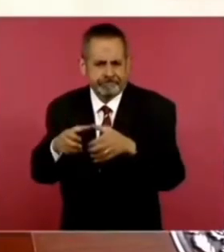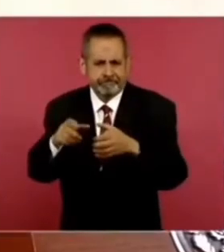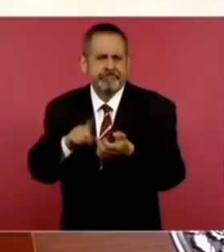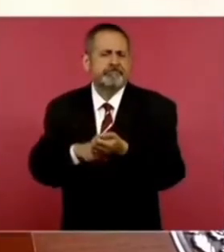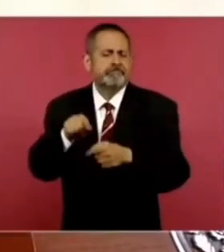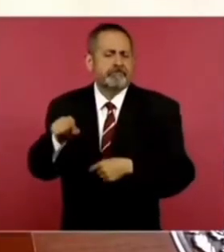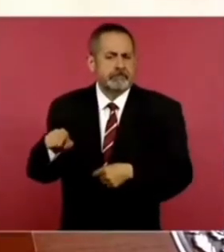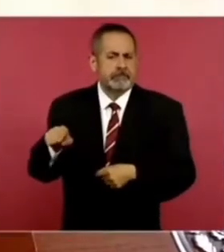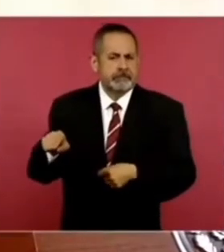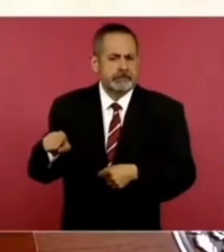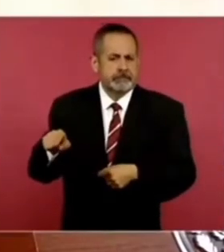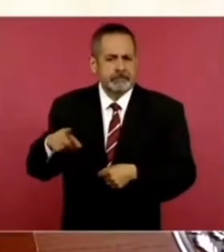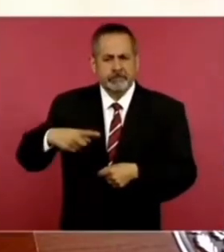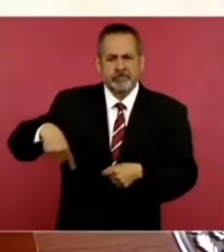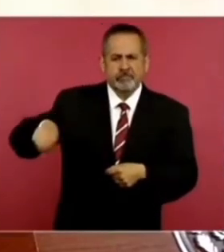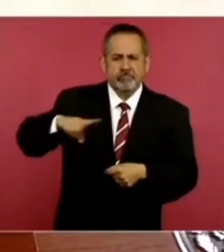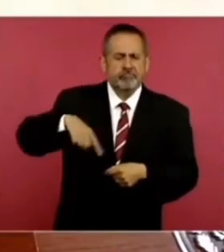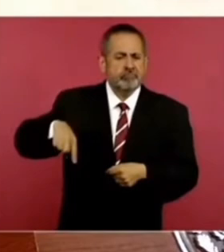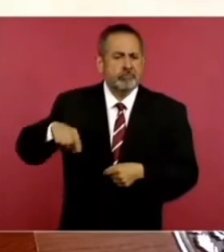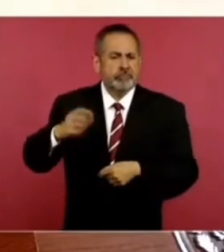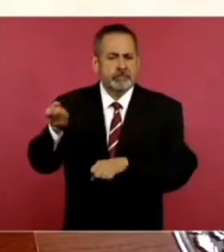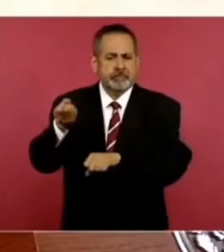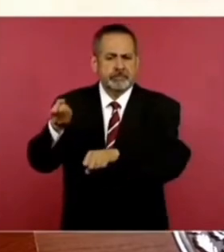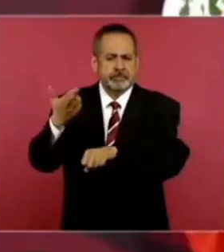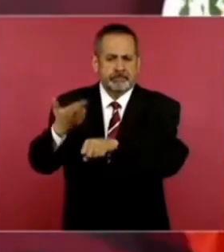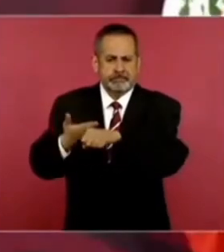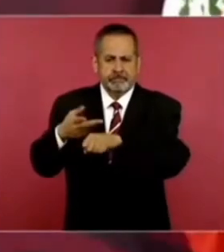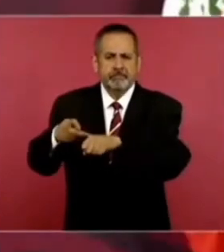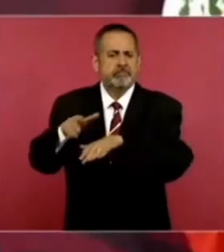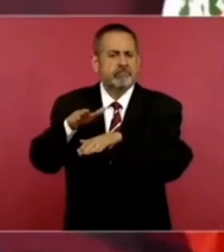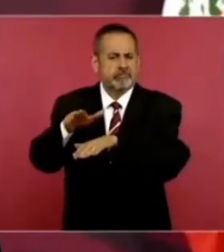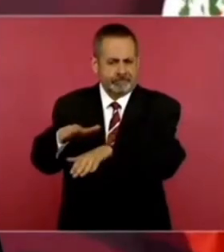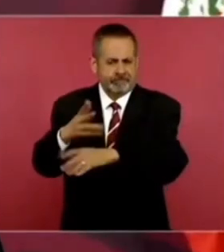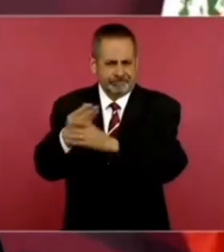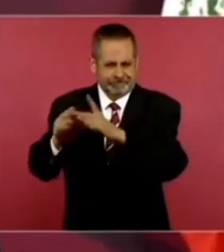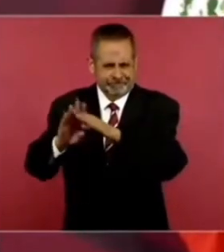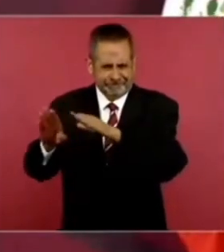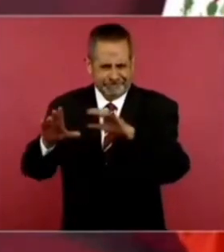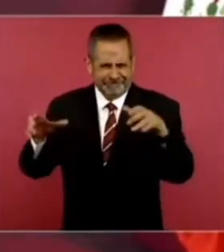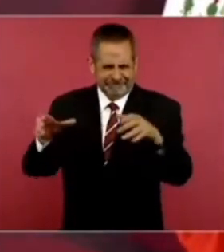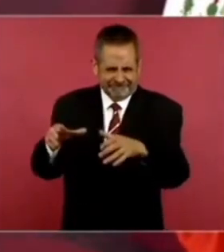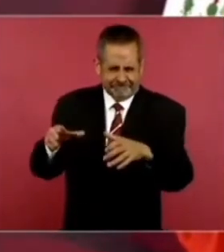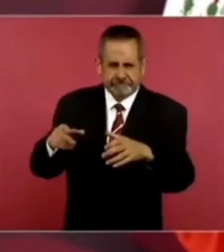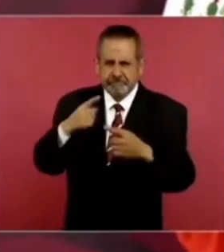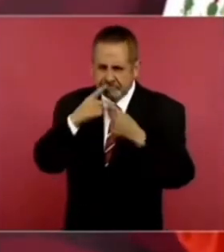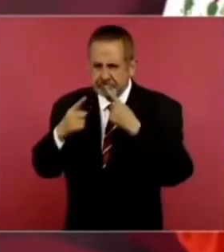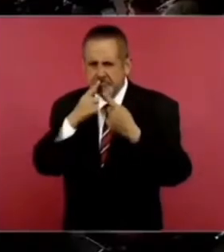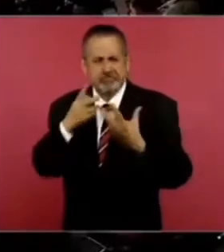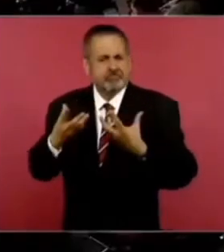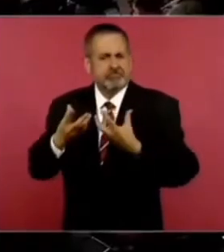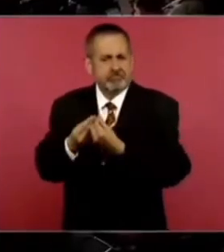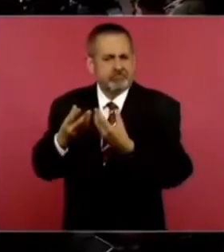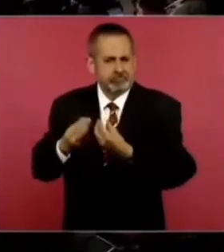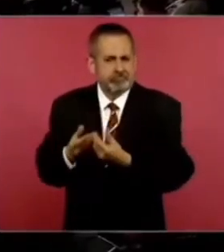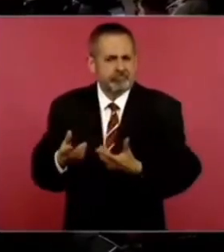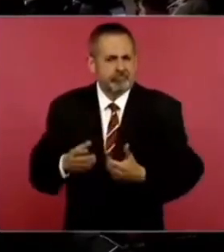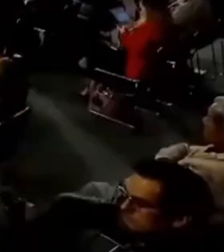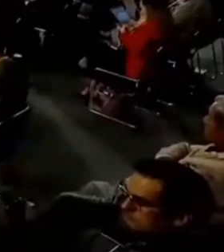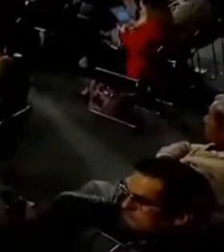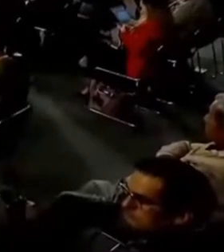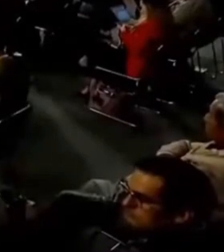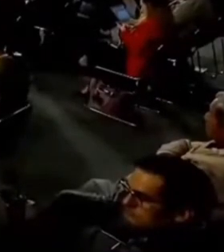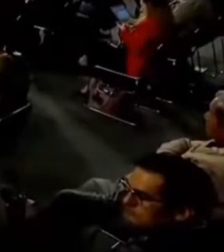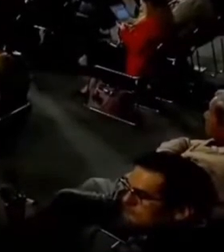secretarios que tienen que ver con la migración y con los